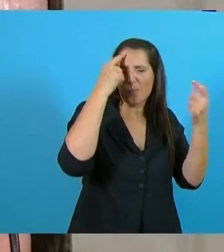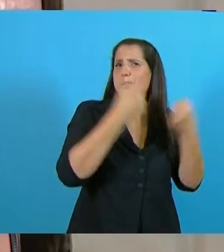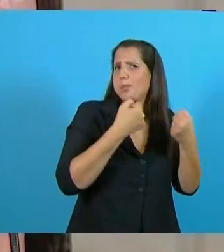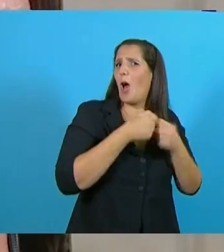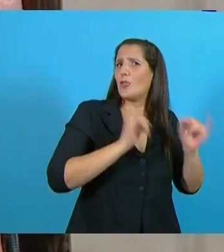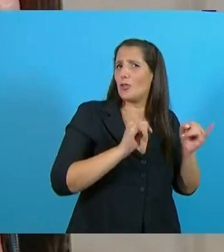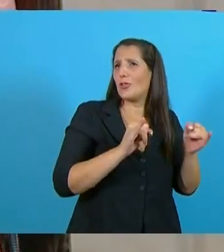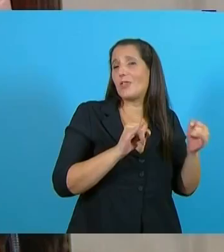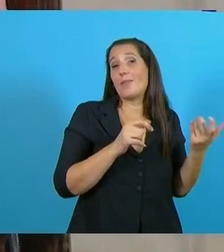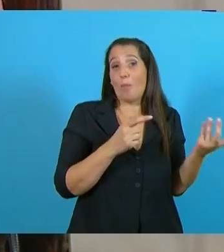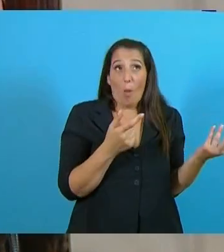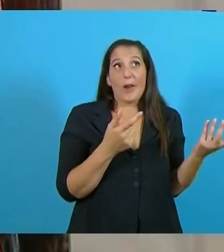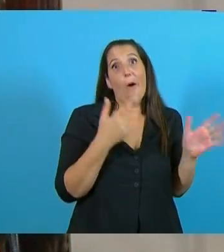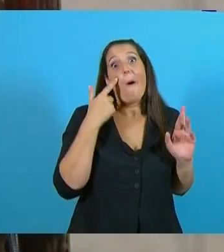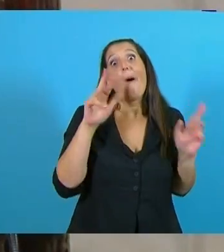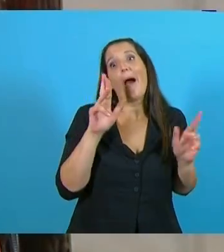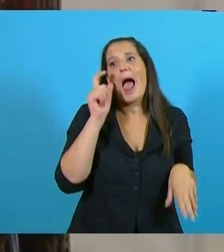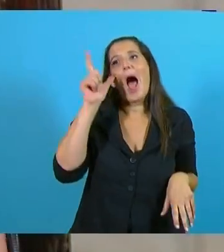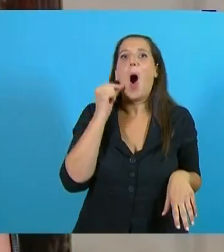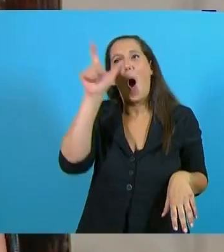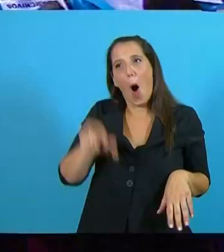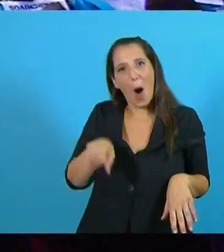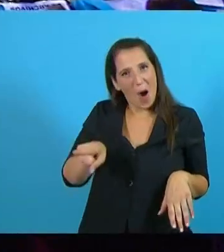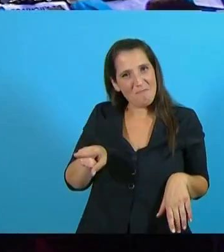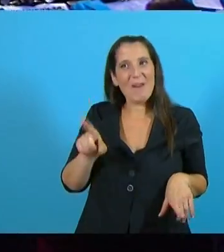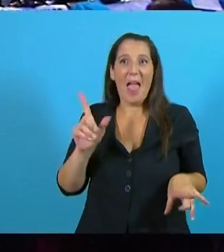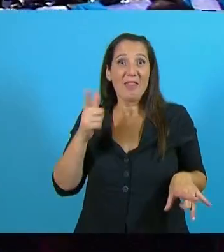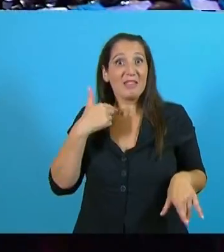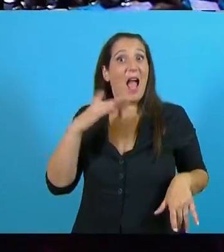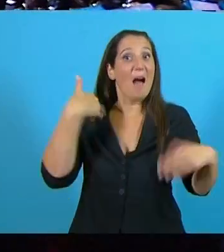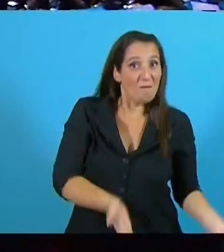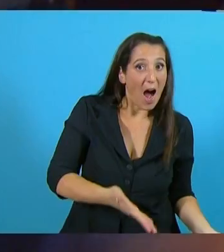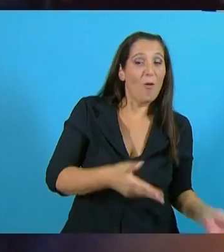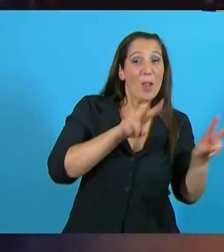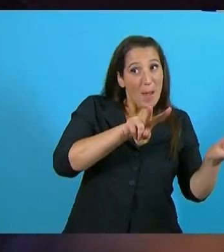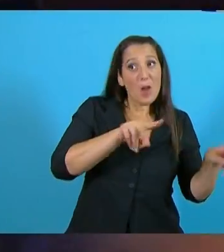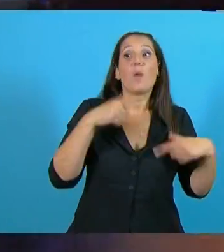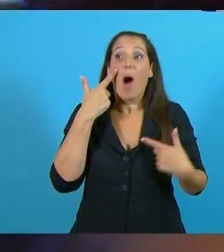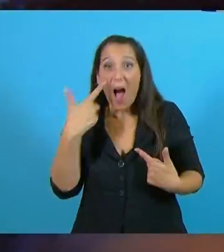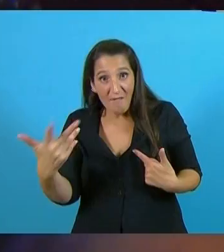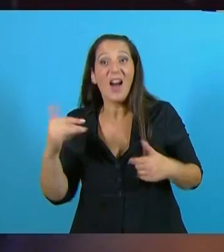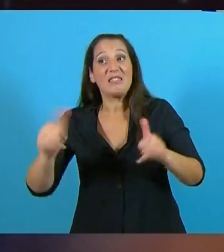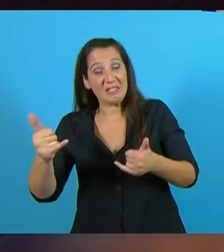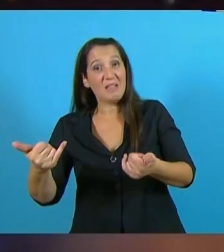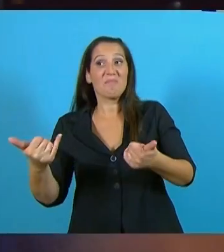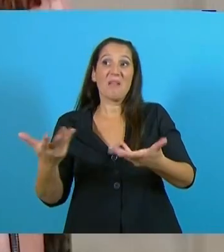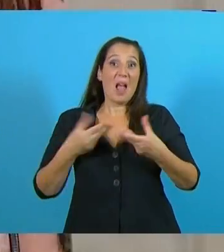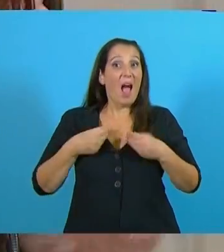calculo que su bancada nos va a acompañar con su voto, por lo menos para,